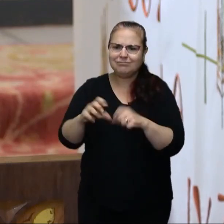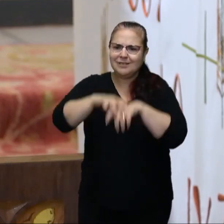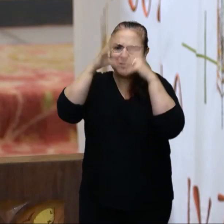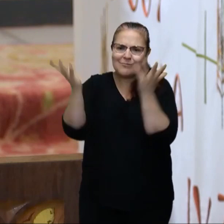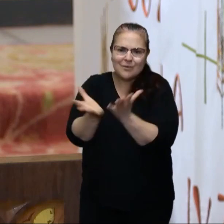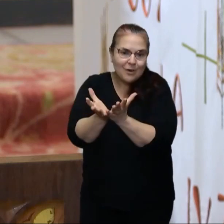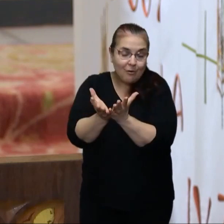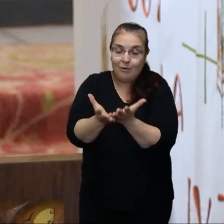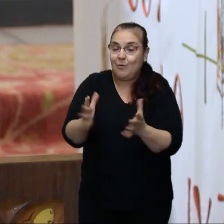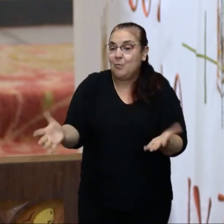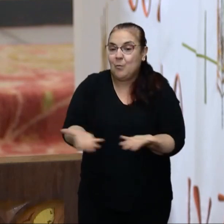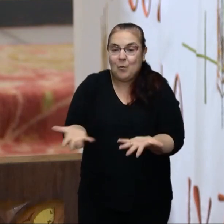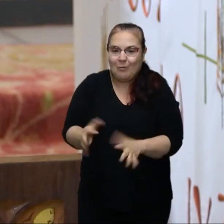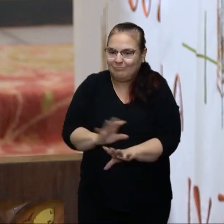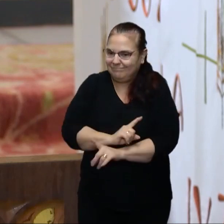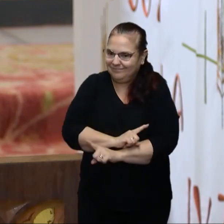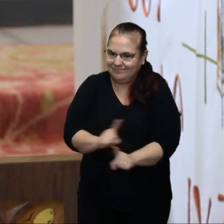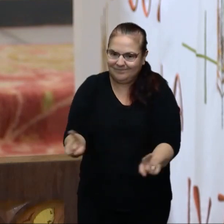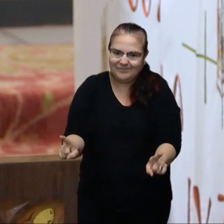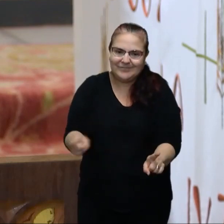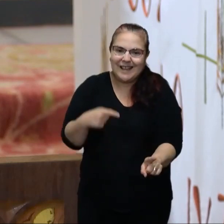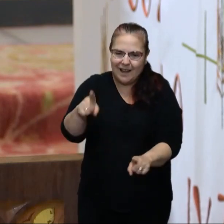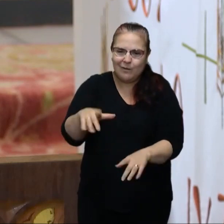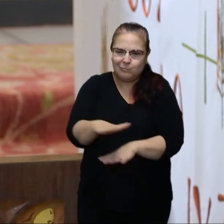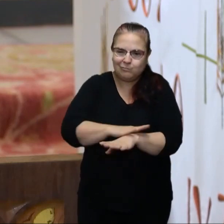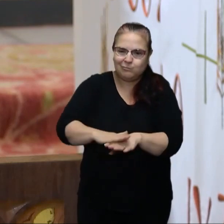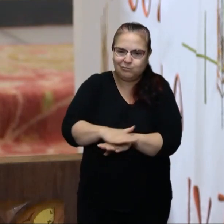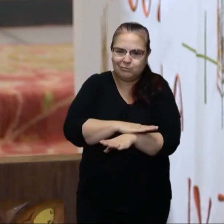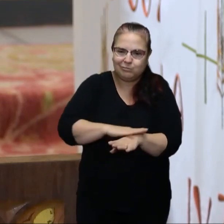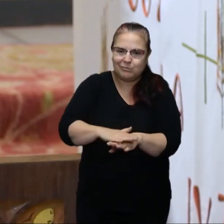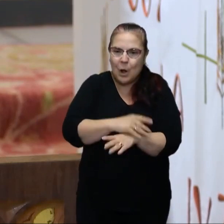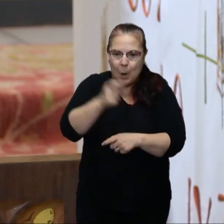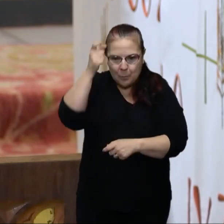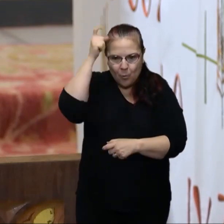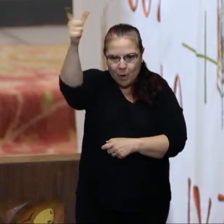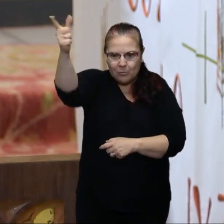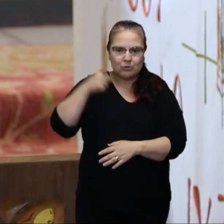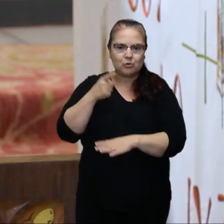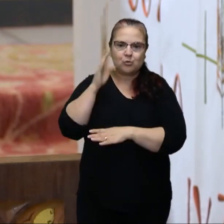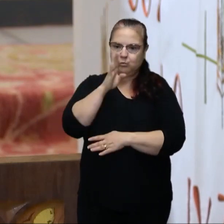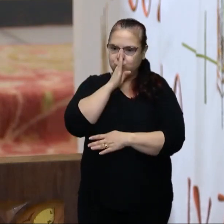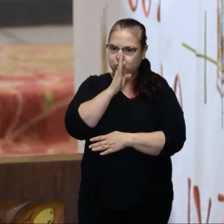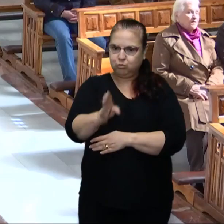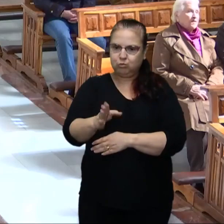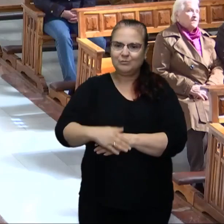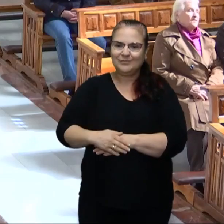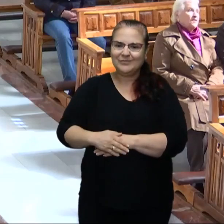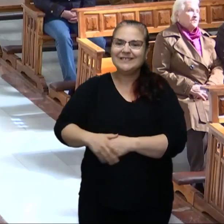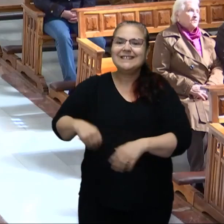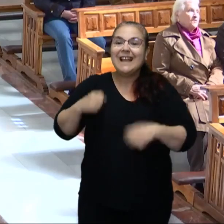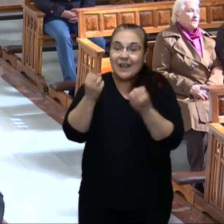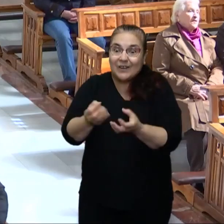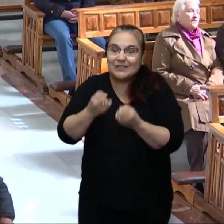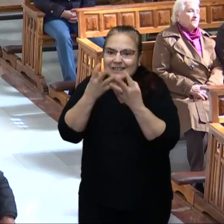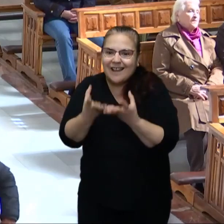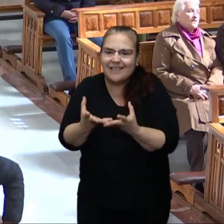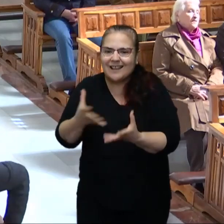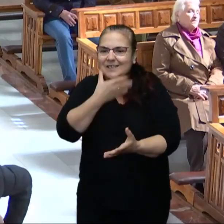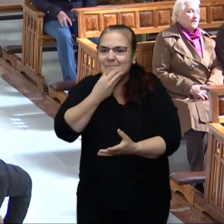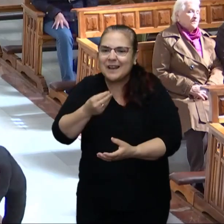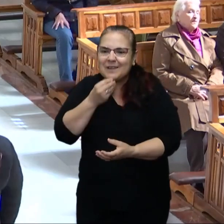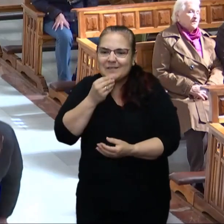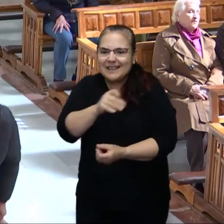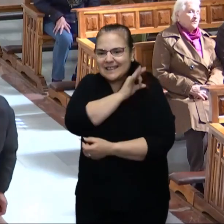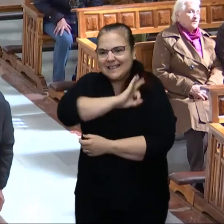y no se moverá. Él gobierna a los pueblos rectamente. Contad las maravillas del Señor